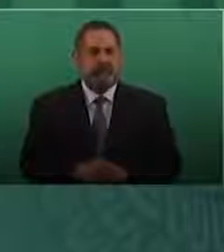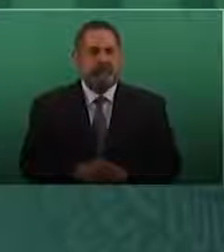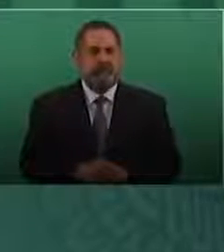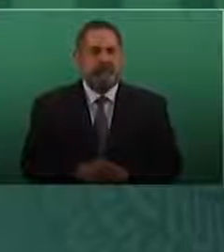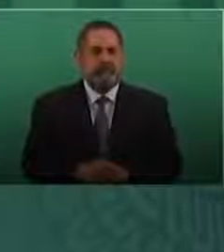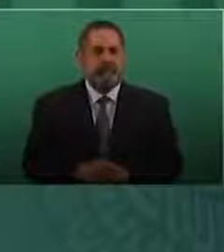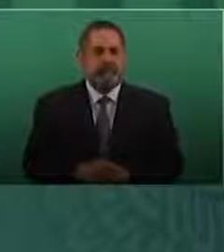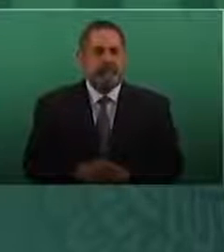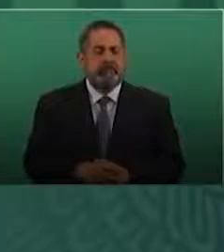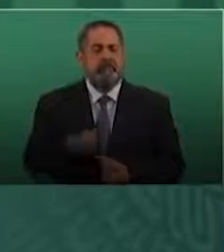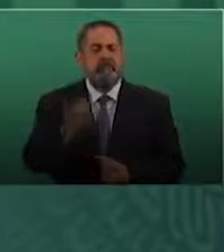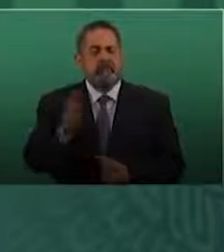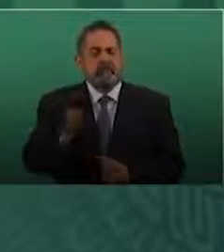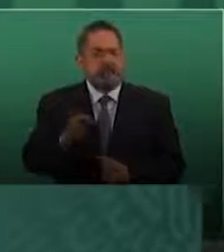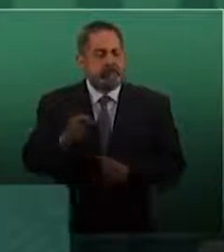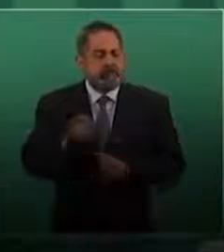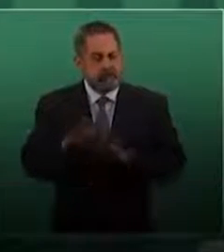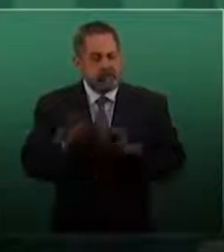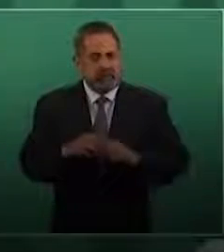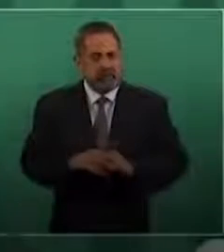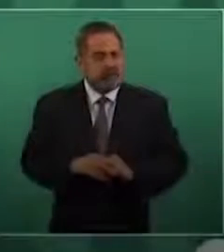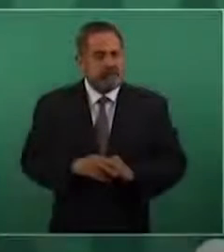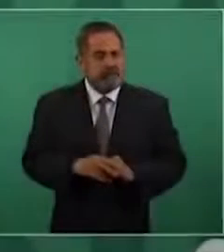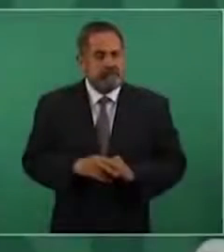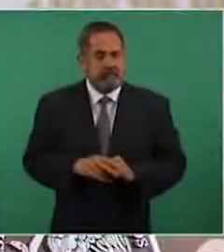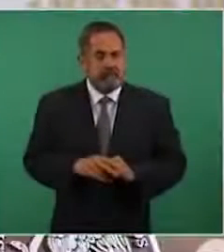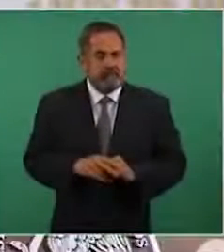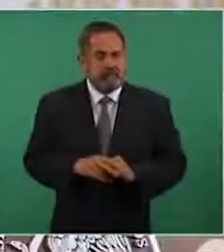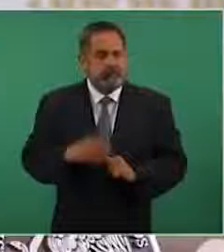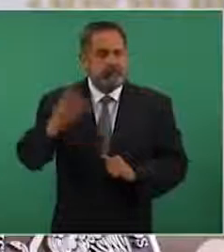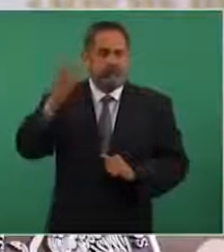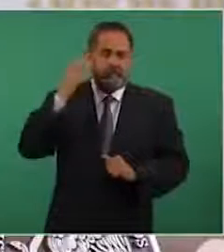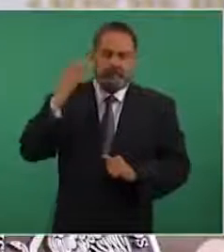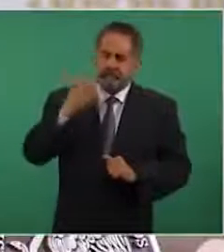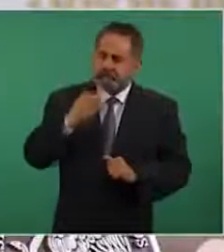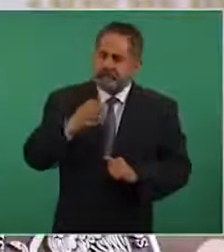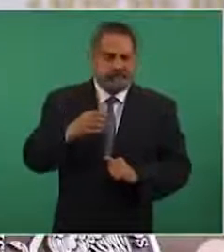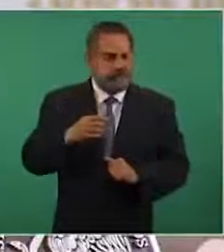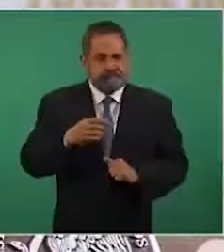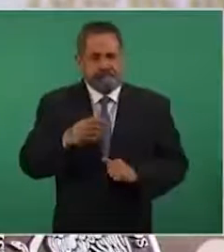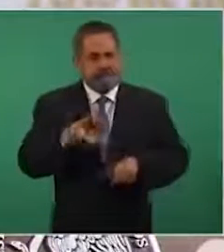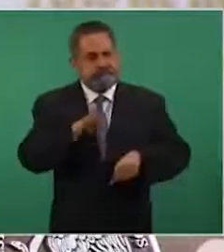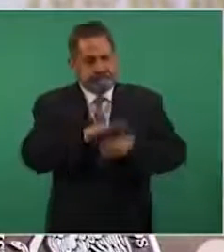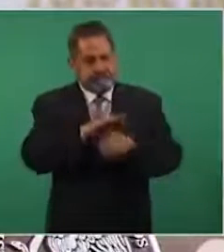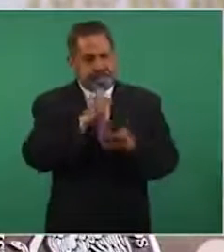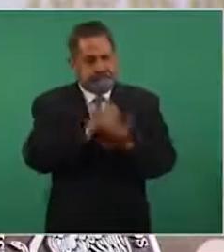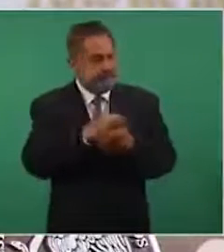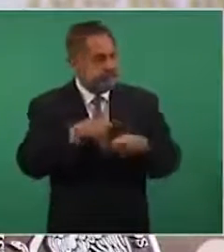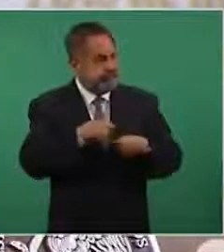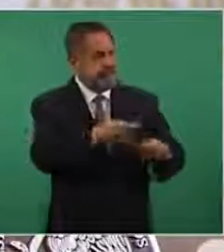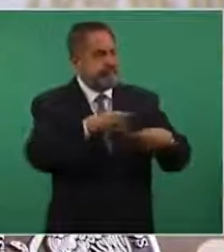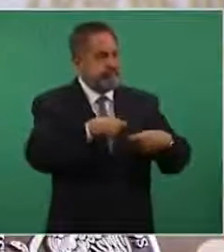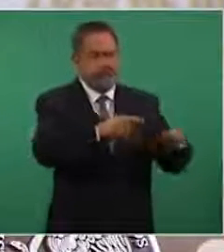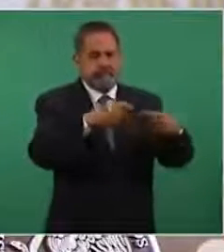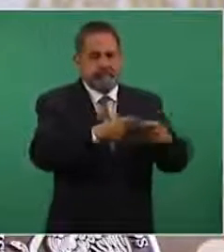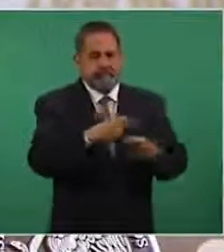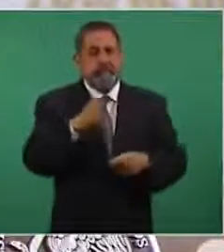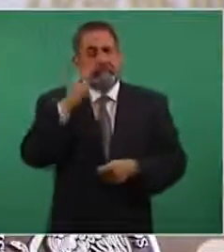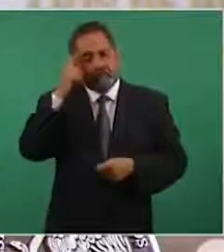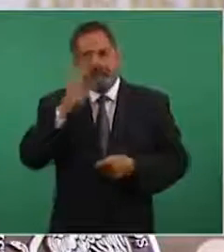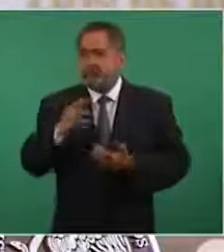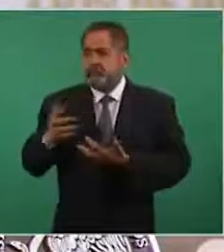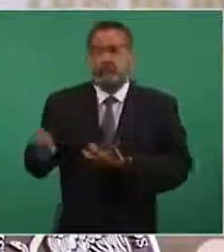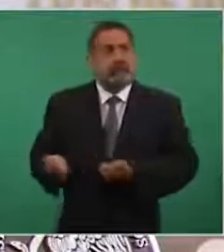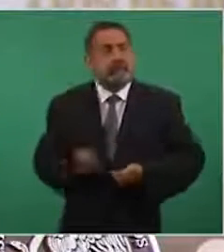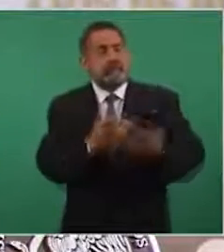entregaron permisos a diestra y siniestra para la importación de